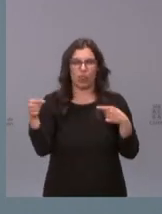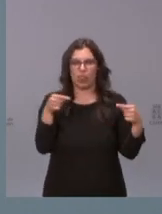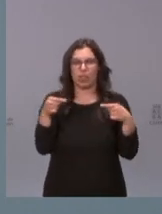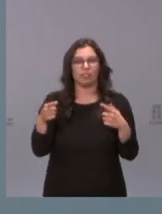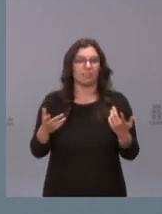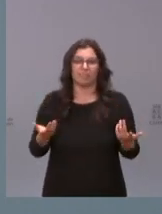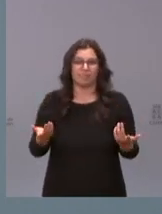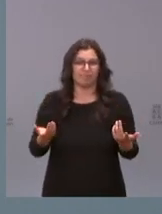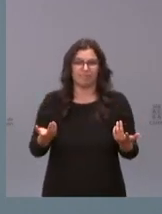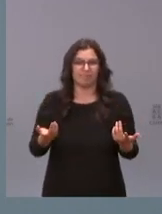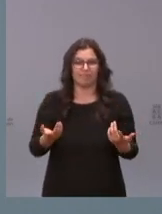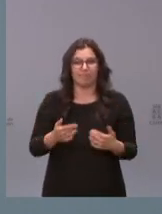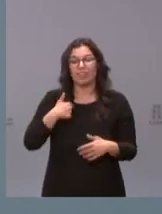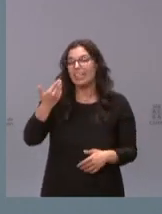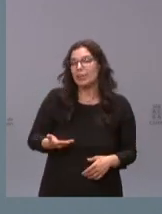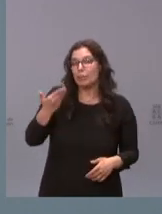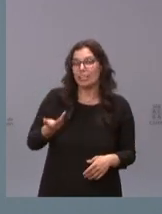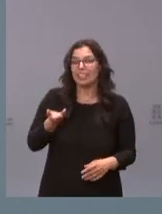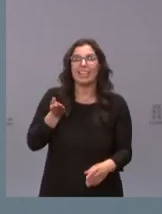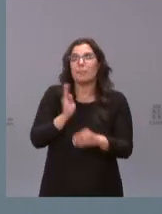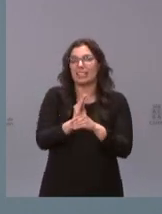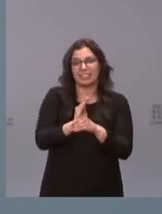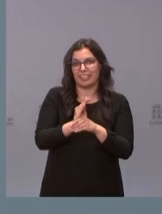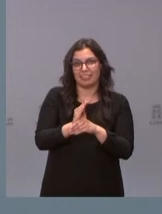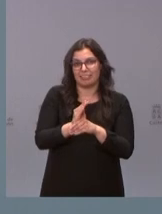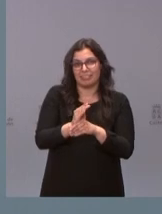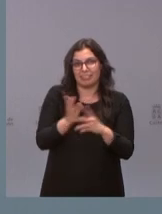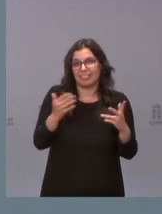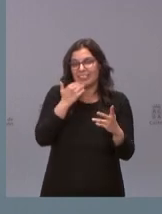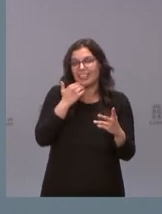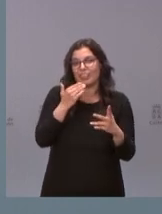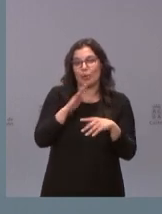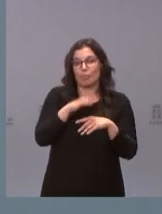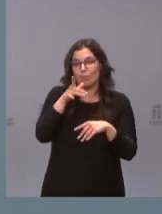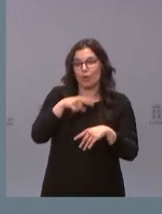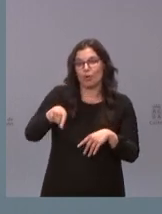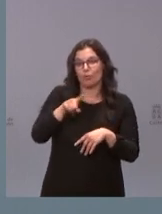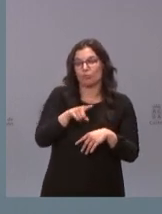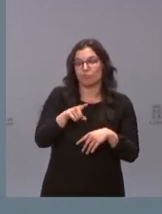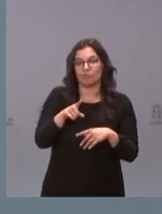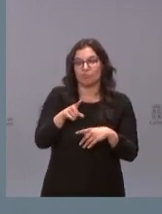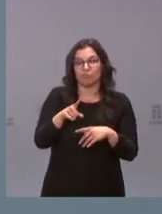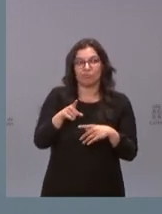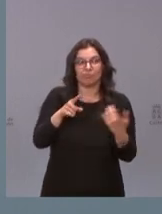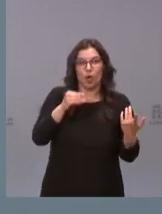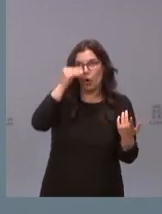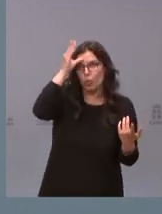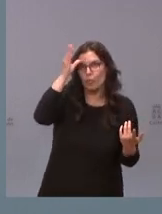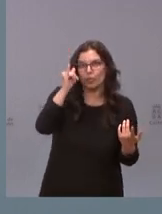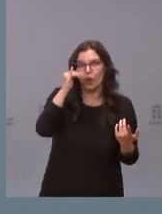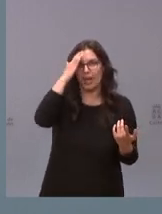se invierte allá lo importante es que se invierta en todo aquello que tenga un conocimiento